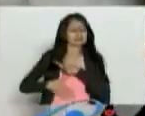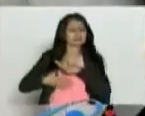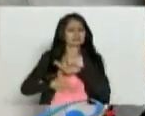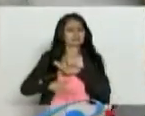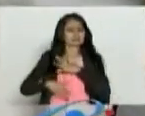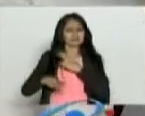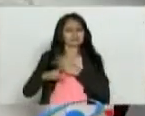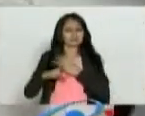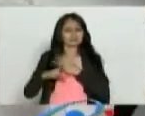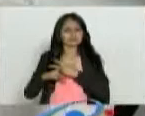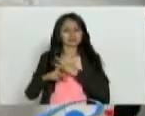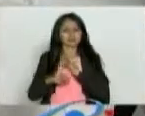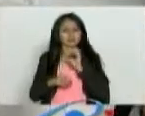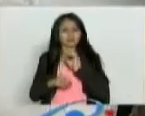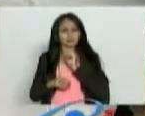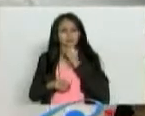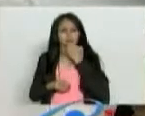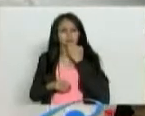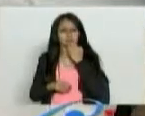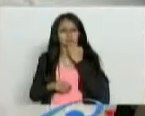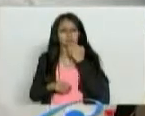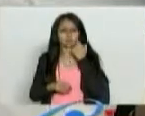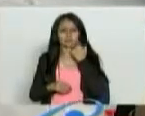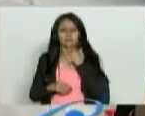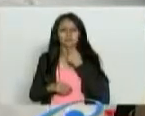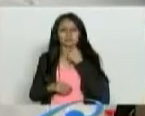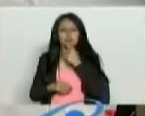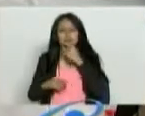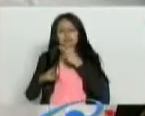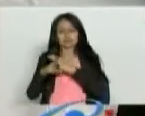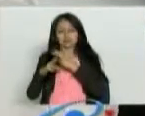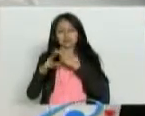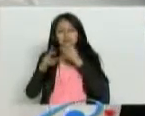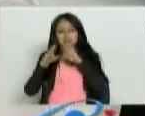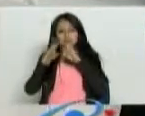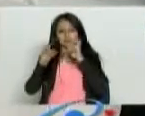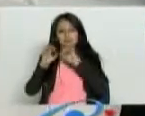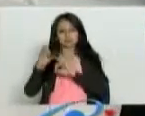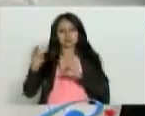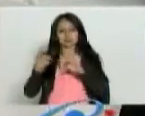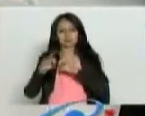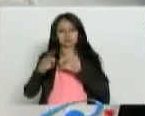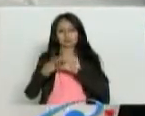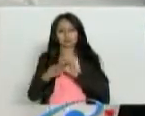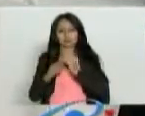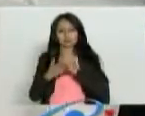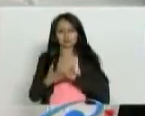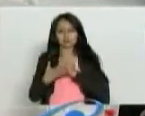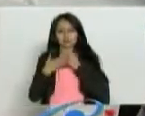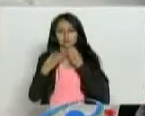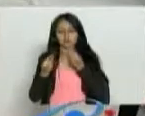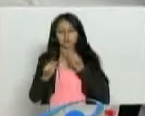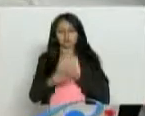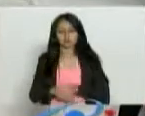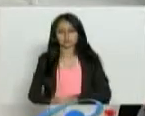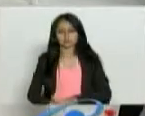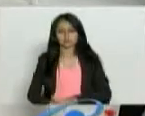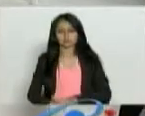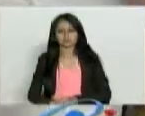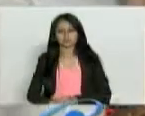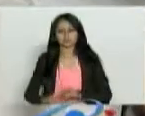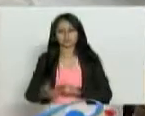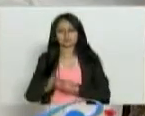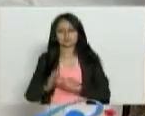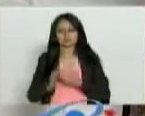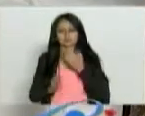tema está... Y uno puede crear vacunas. Ese tema está muy interesante. Claro, eso es una gran ayuda. Entonces, en este